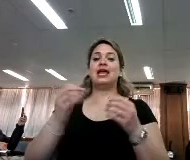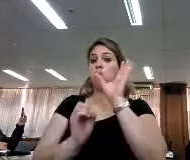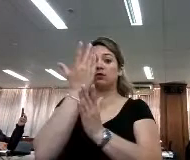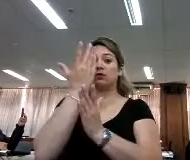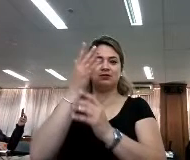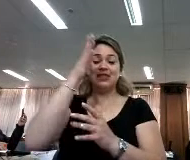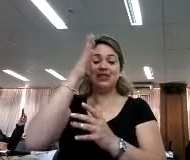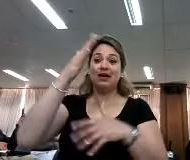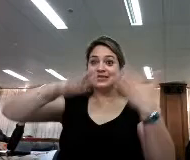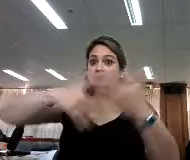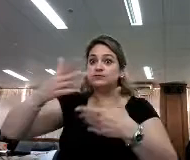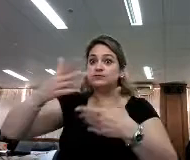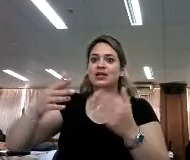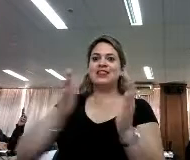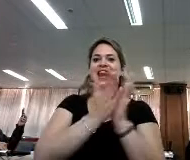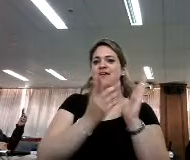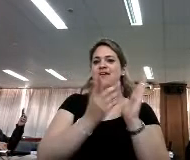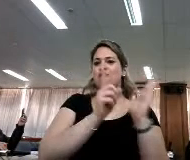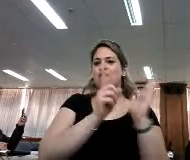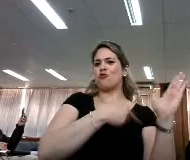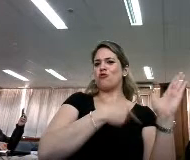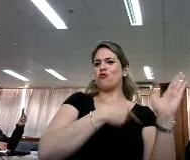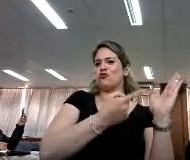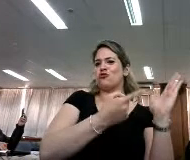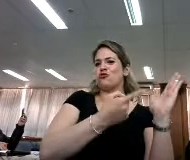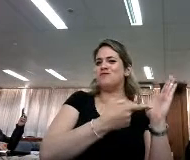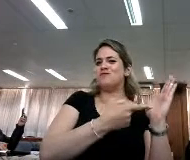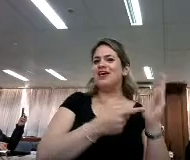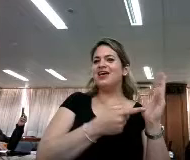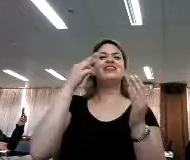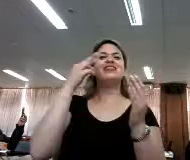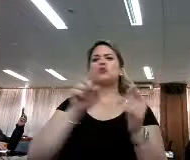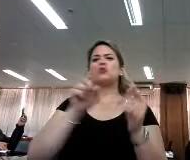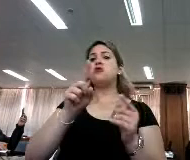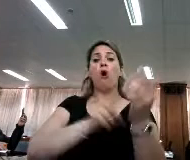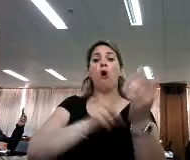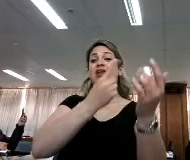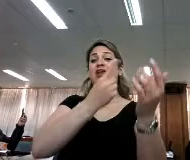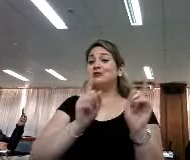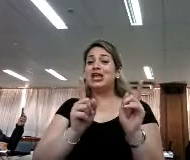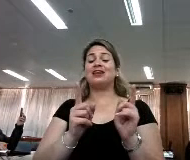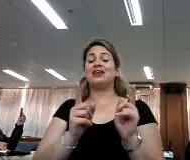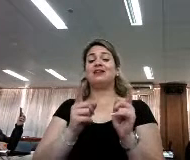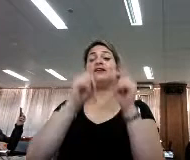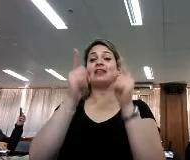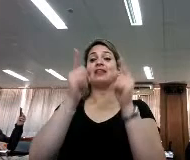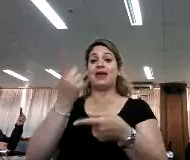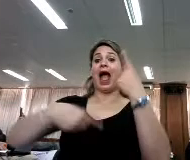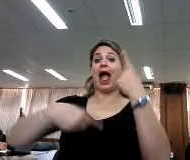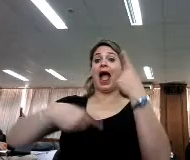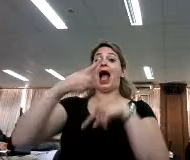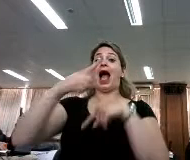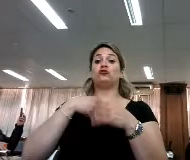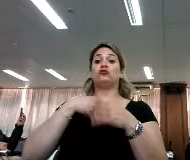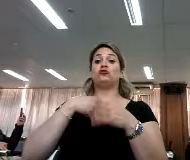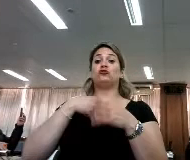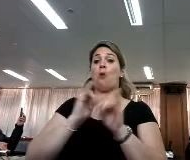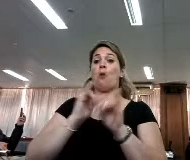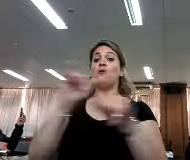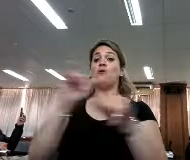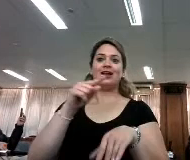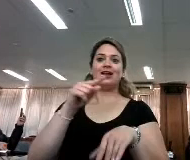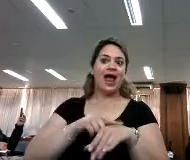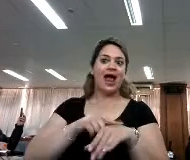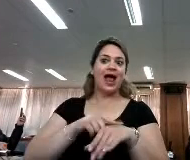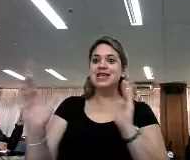en torno al libro tradicional, en torno a la lectura no tradicional, estamos teniendo autopublicación, o sea, estamos asistiendo a una época